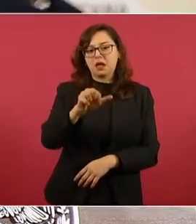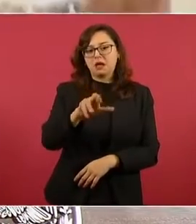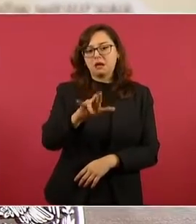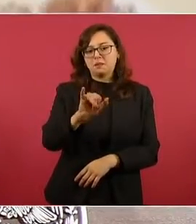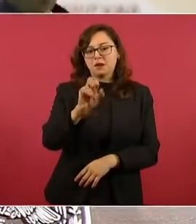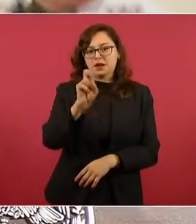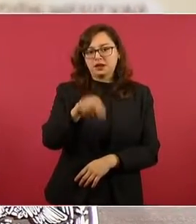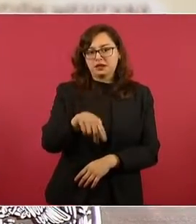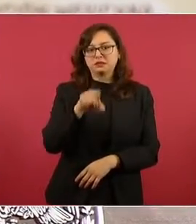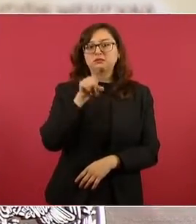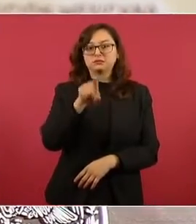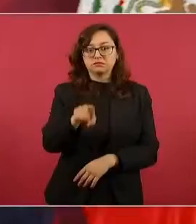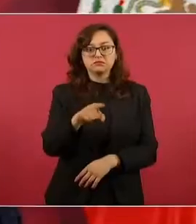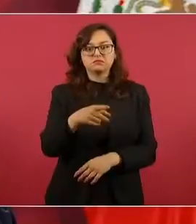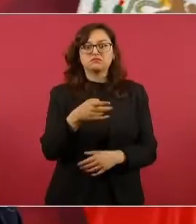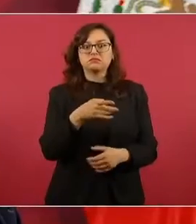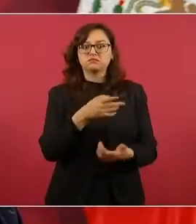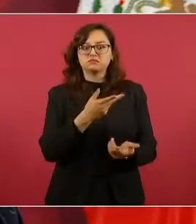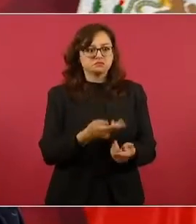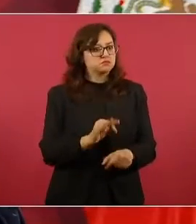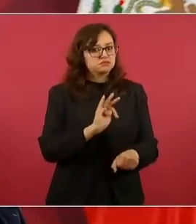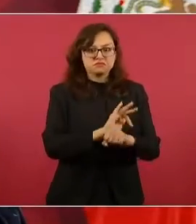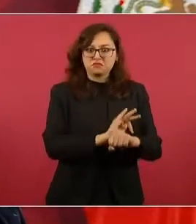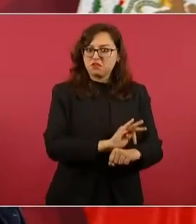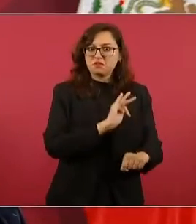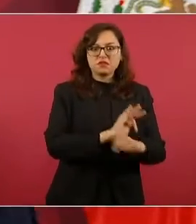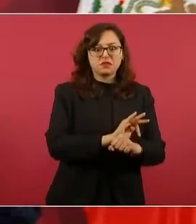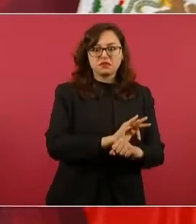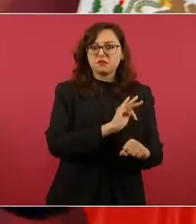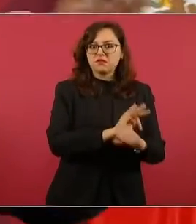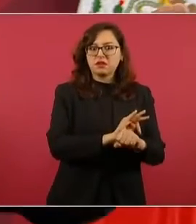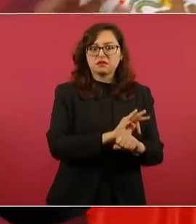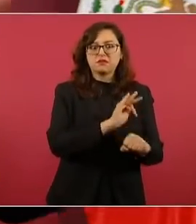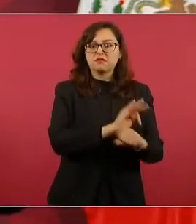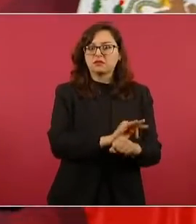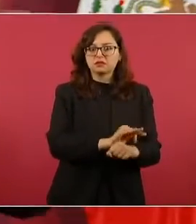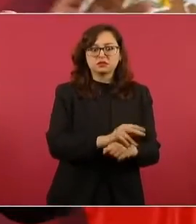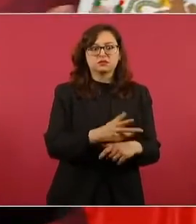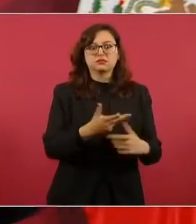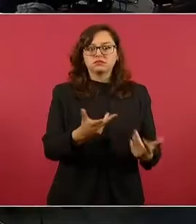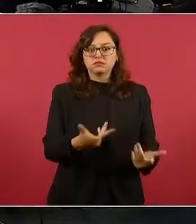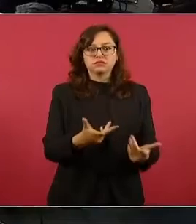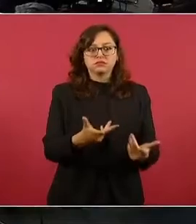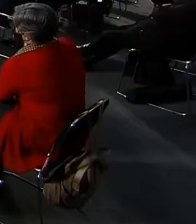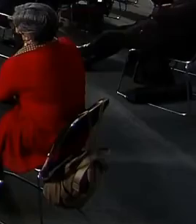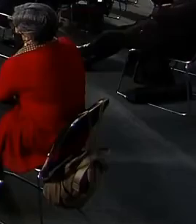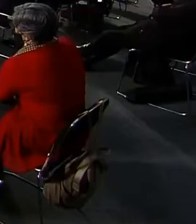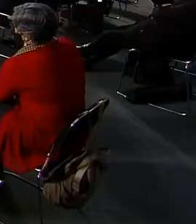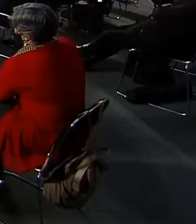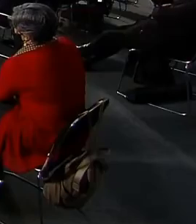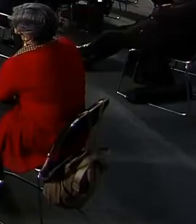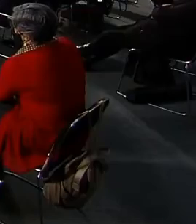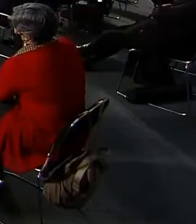salió a la defensa, porque otros no dicen ni pío,